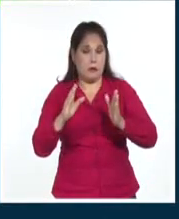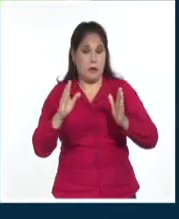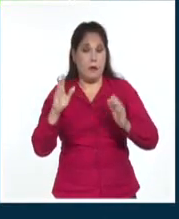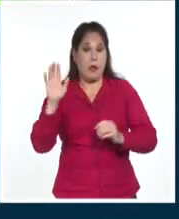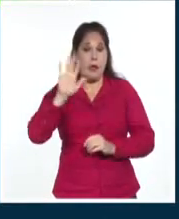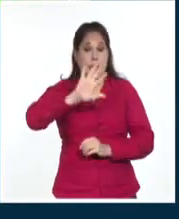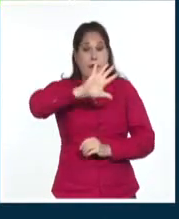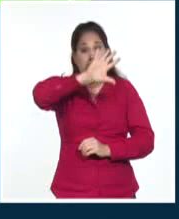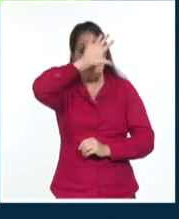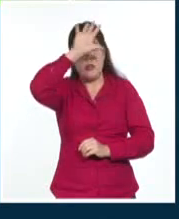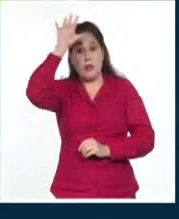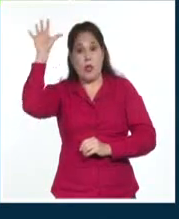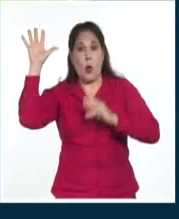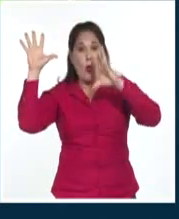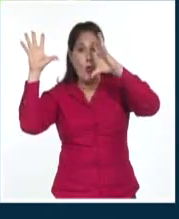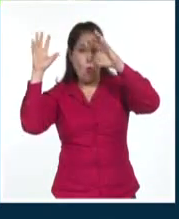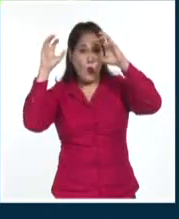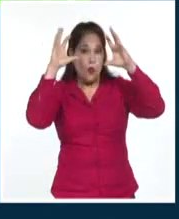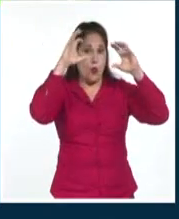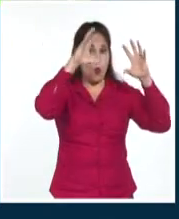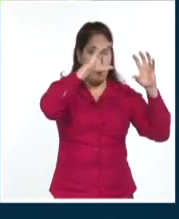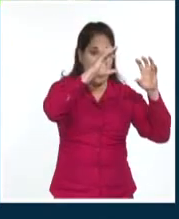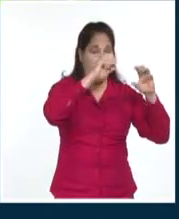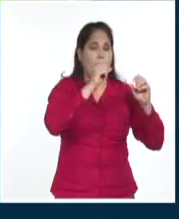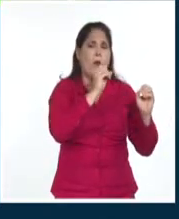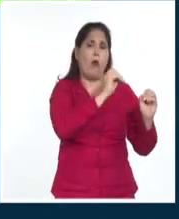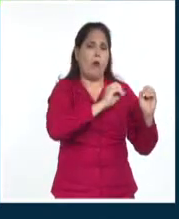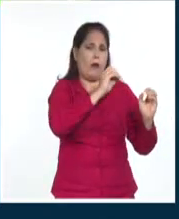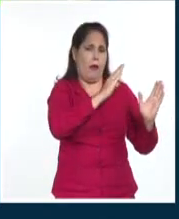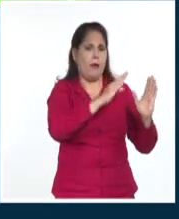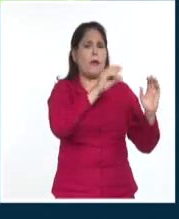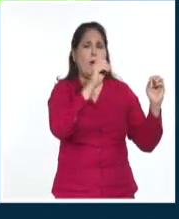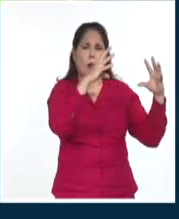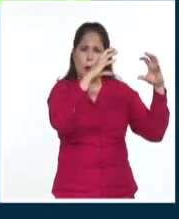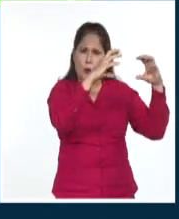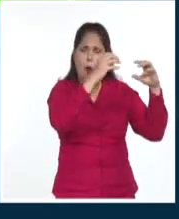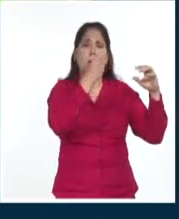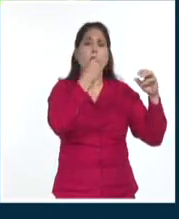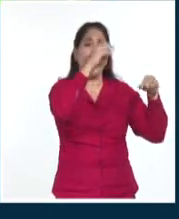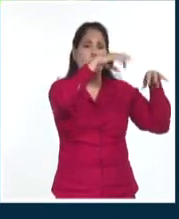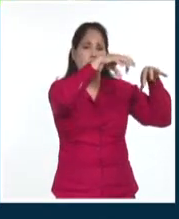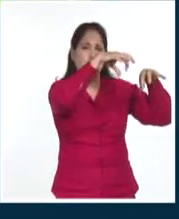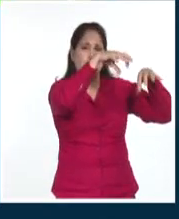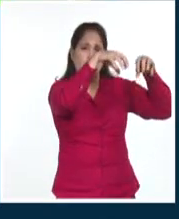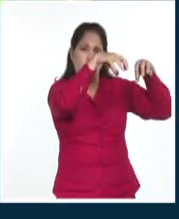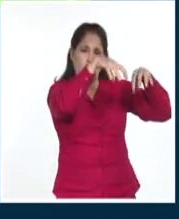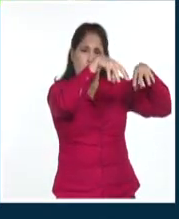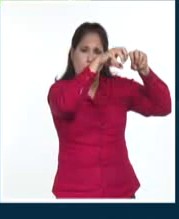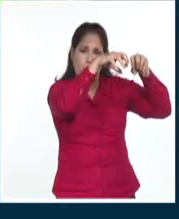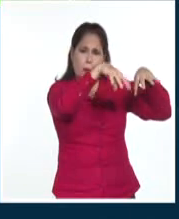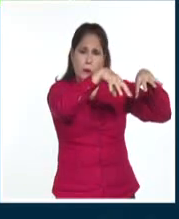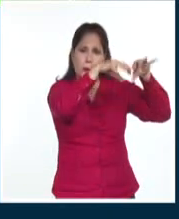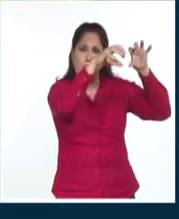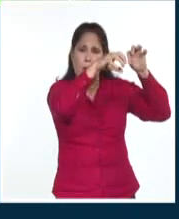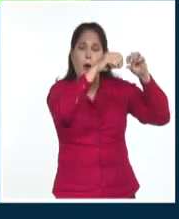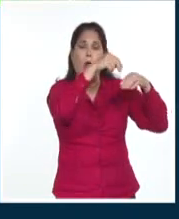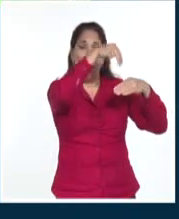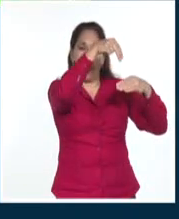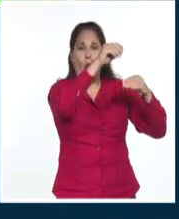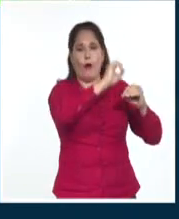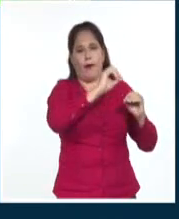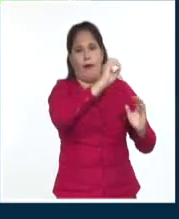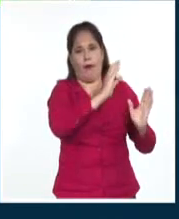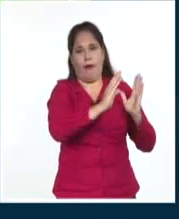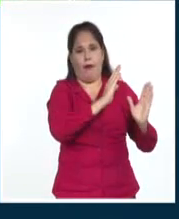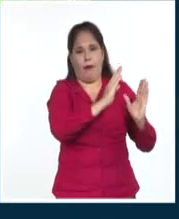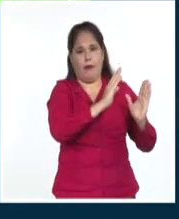parcialmente nublado pero con algunos nublados en la parte oriental y algún aislado chubasco sobre todo en zonas de la costa norte que se